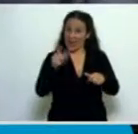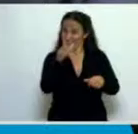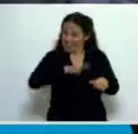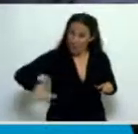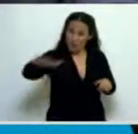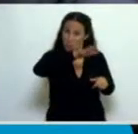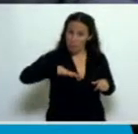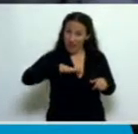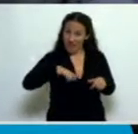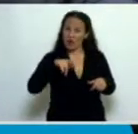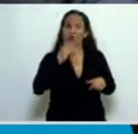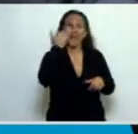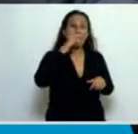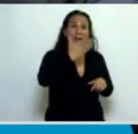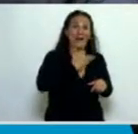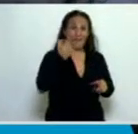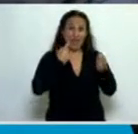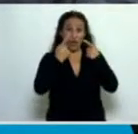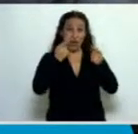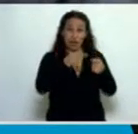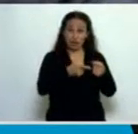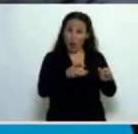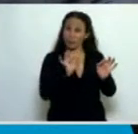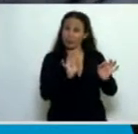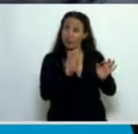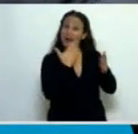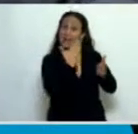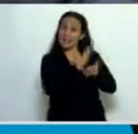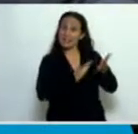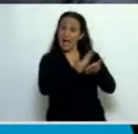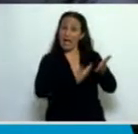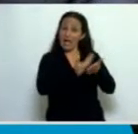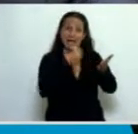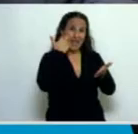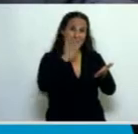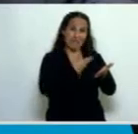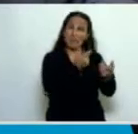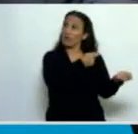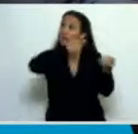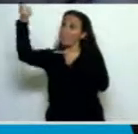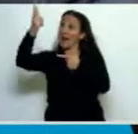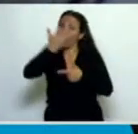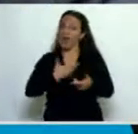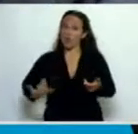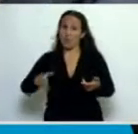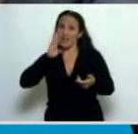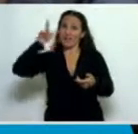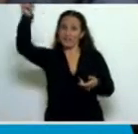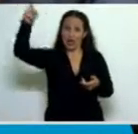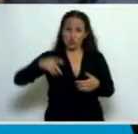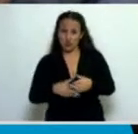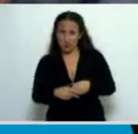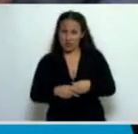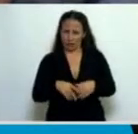el control sobre YPF está satisfecho por la documentación que YPF le envía al gobierno norteamericano en lugar